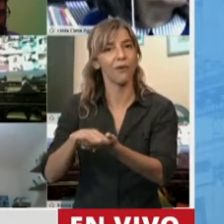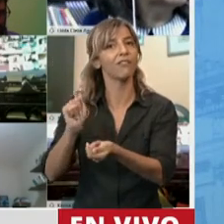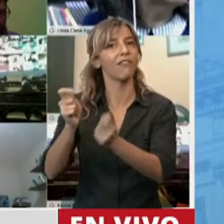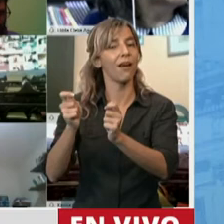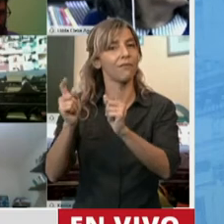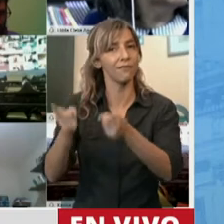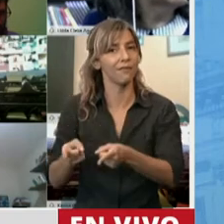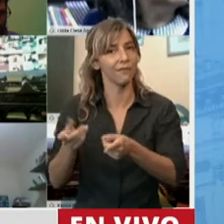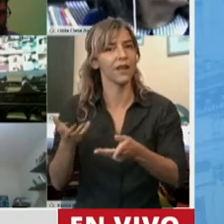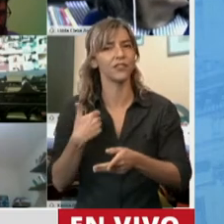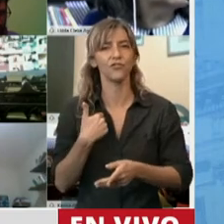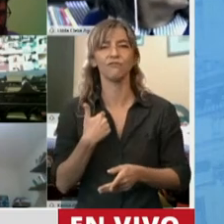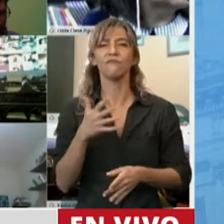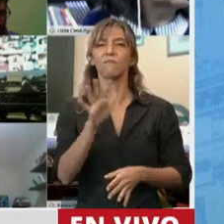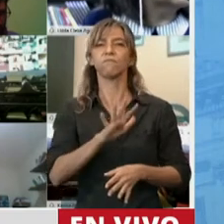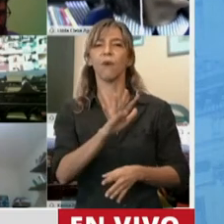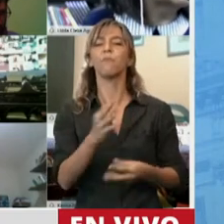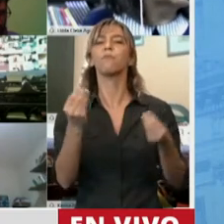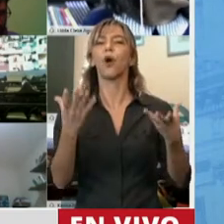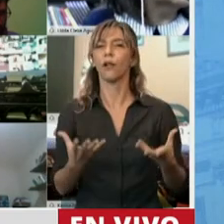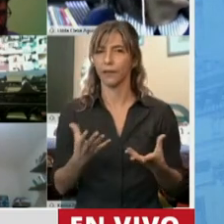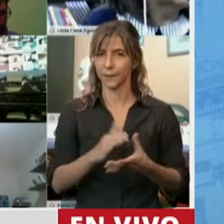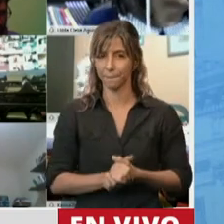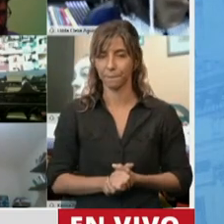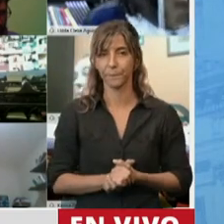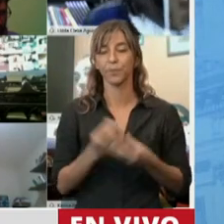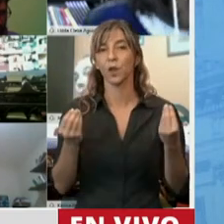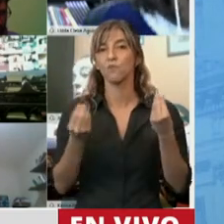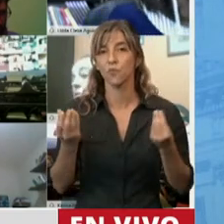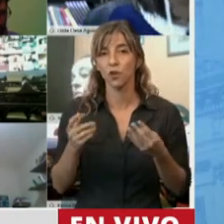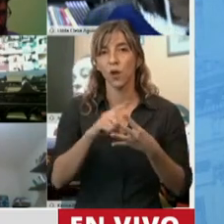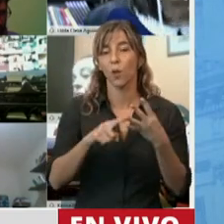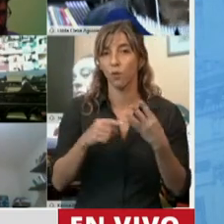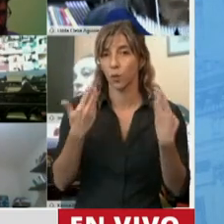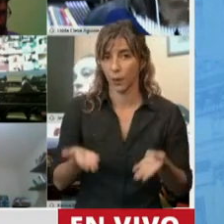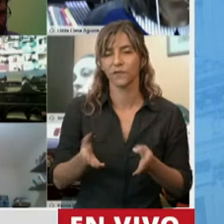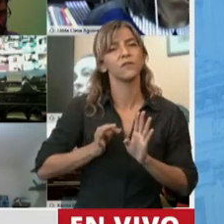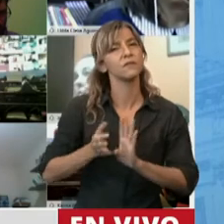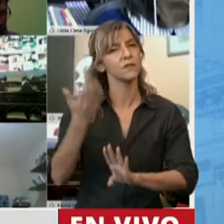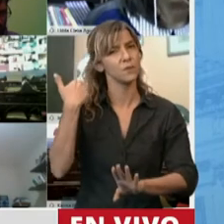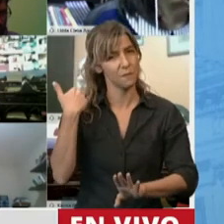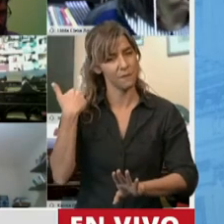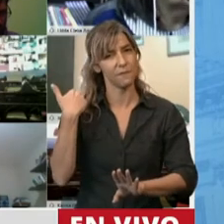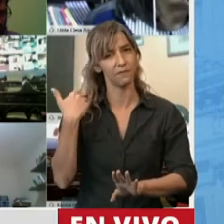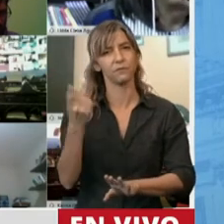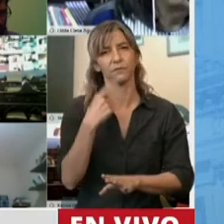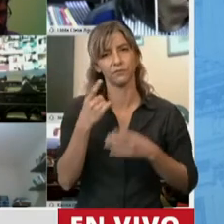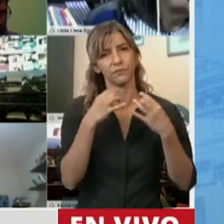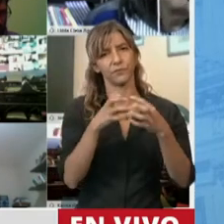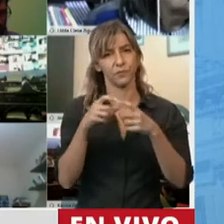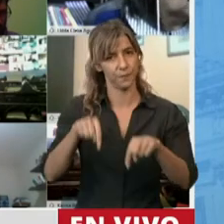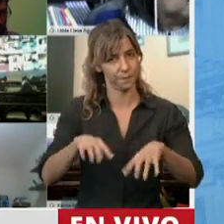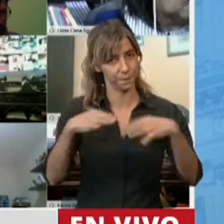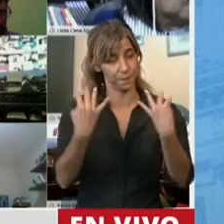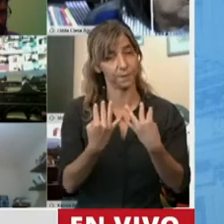digo que tiene gato encerrado? Y vuelvo a repetir, porque estos cuatro beneficios, el año pasado cuando se discutió en esta Cámara pasó solamente